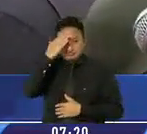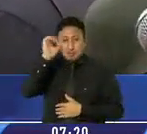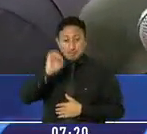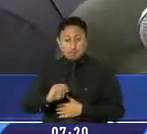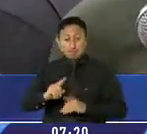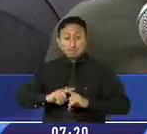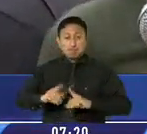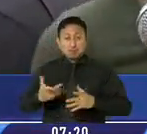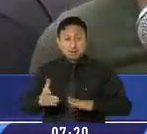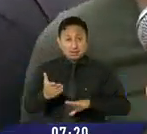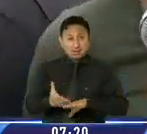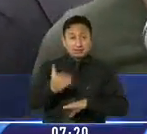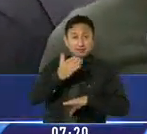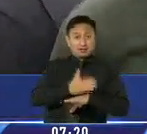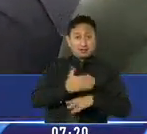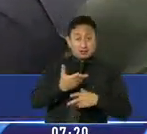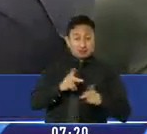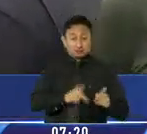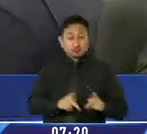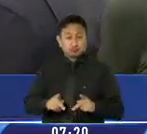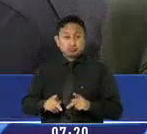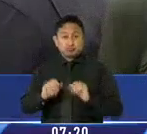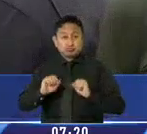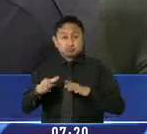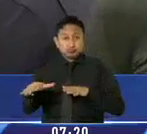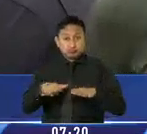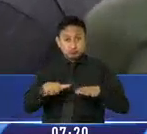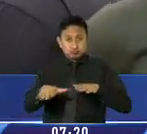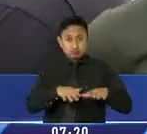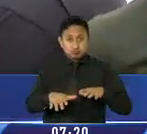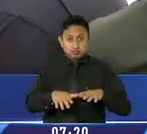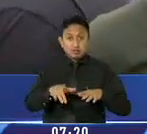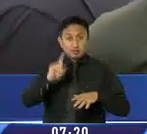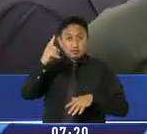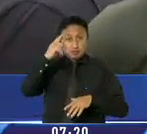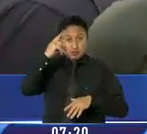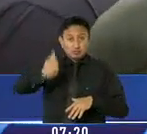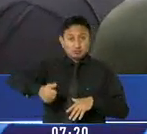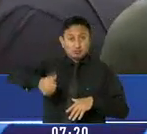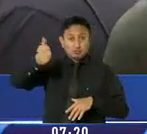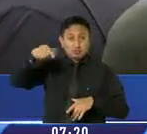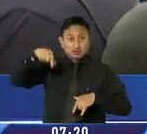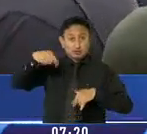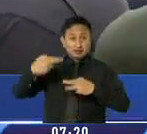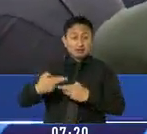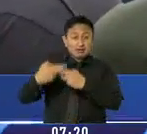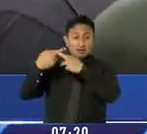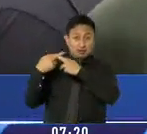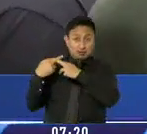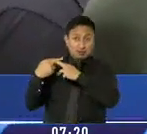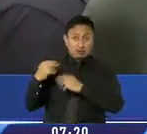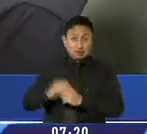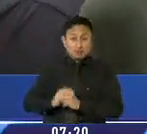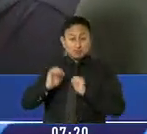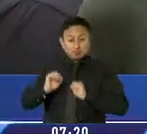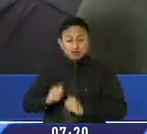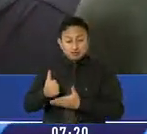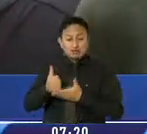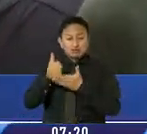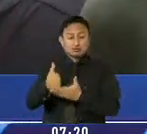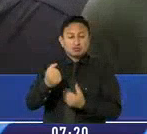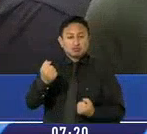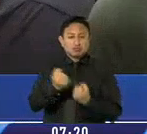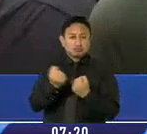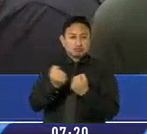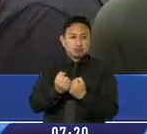estamos esperando, estamos también preparados y estamos coordinando con el gobierno central responsable del tema para poder brindarles toda